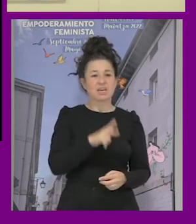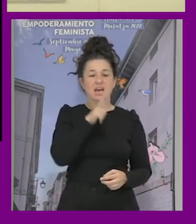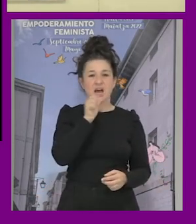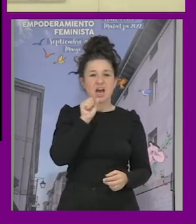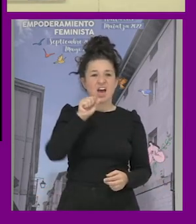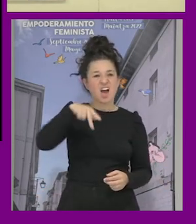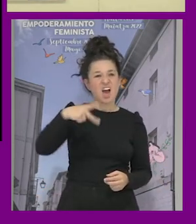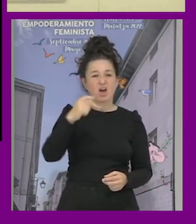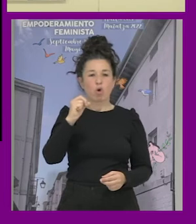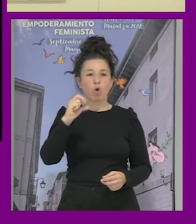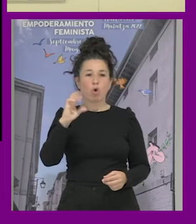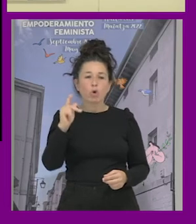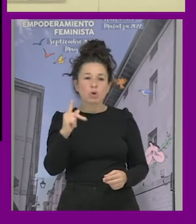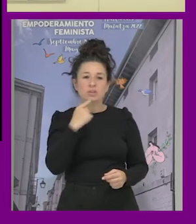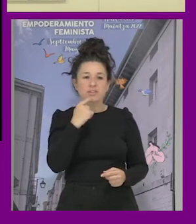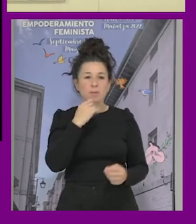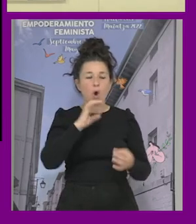olimpiadas de la opresión ¿no?